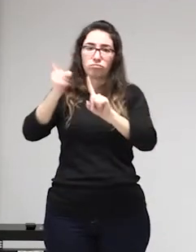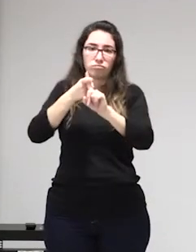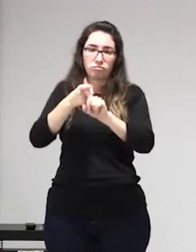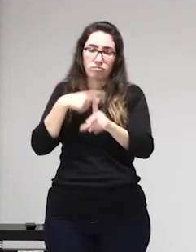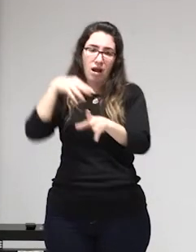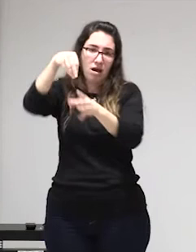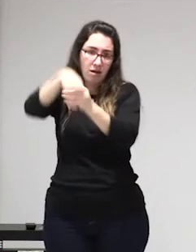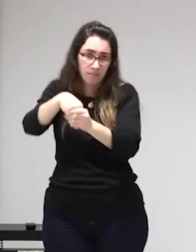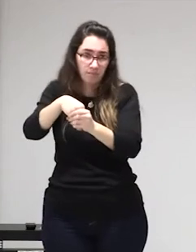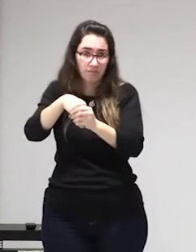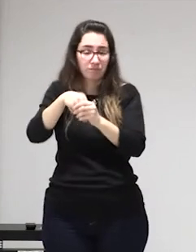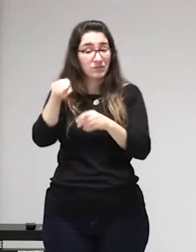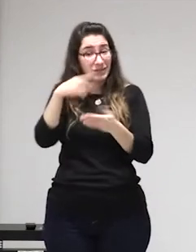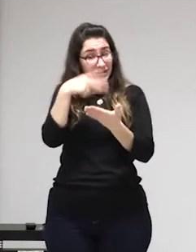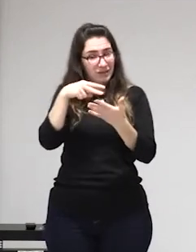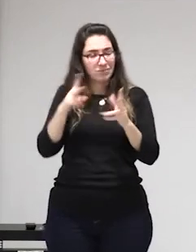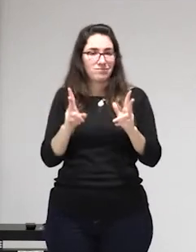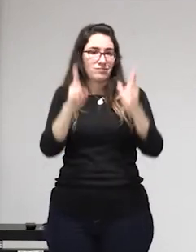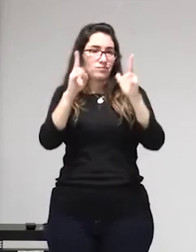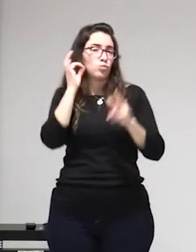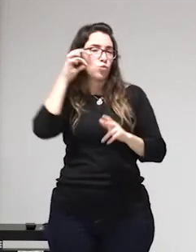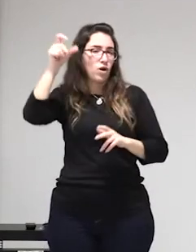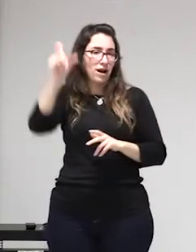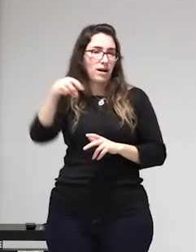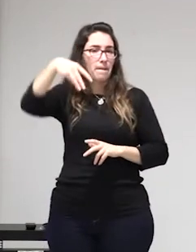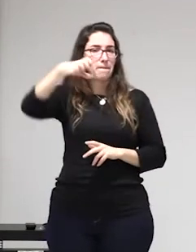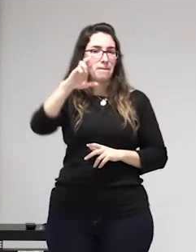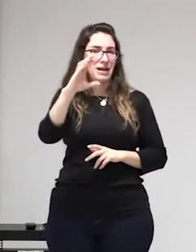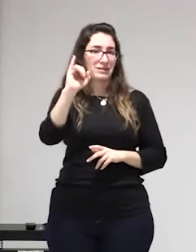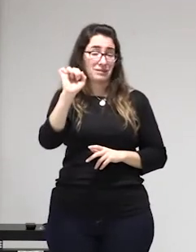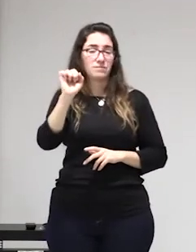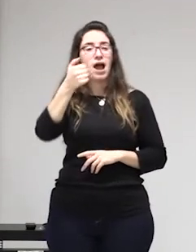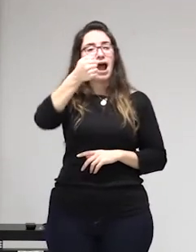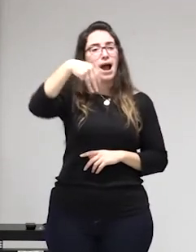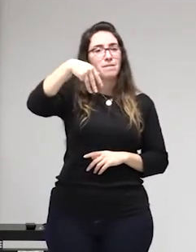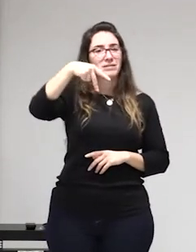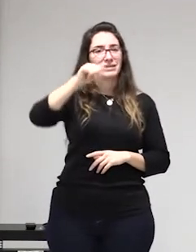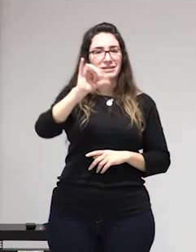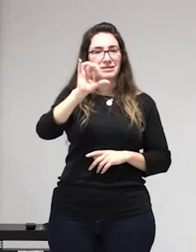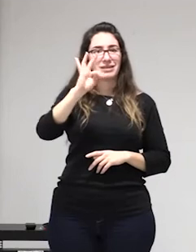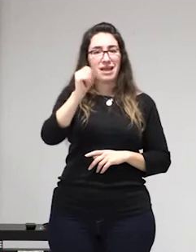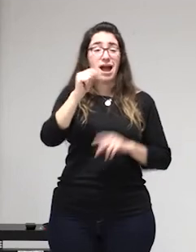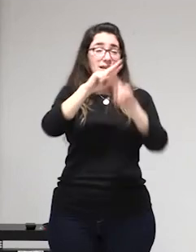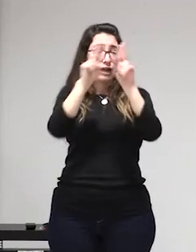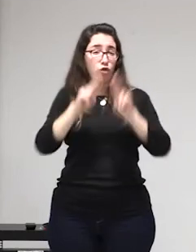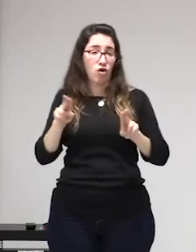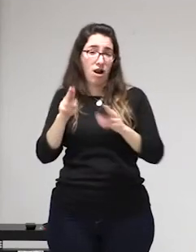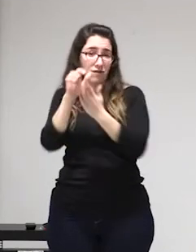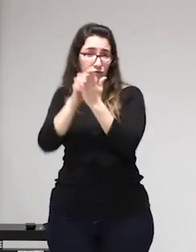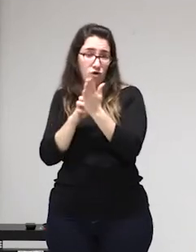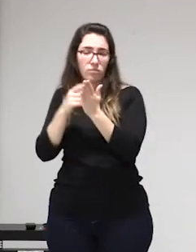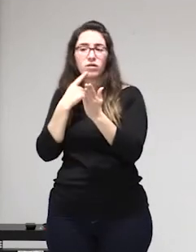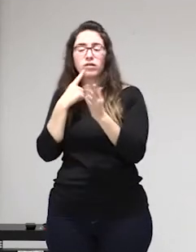esto y creo que tendríamos que hablar con un poco de propiedad gracias llego a casa un tipo